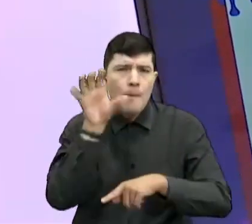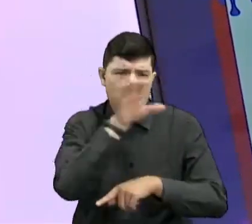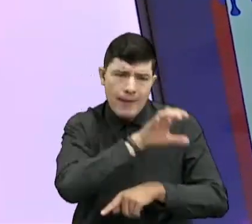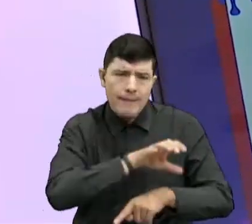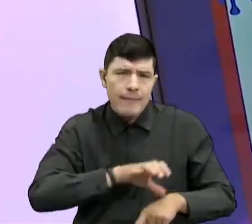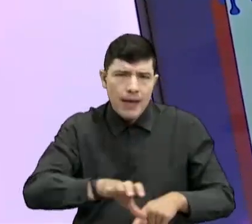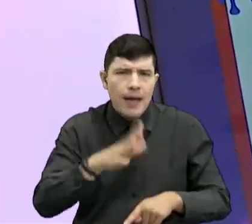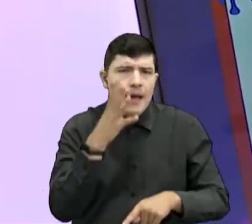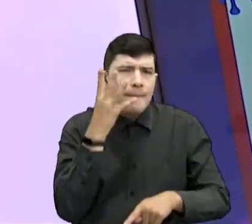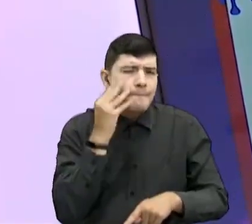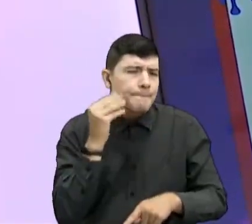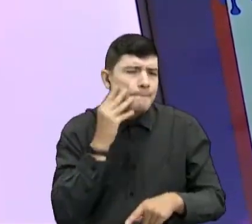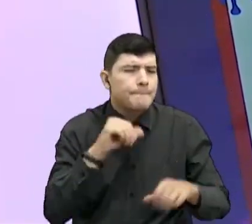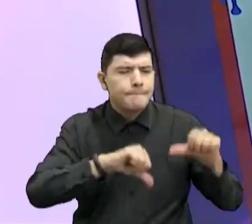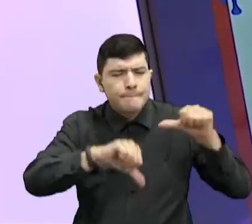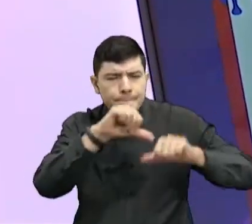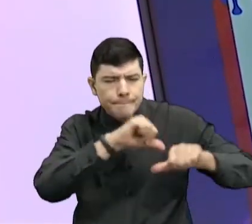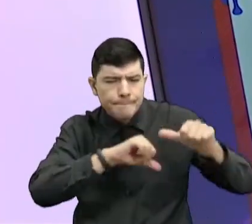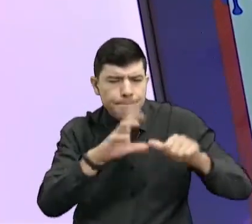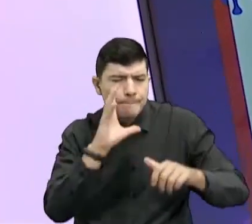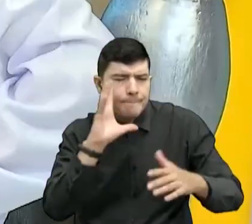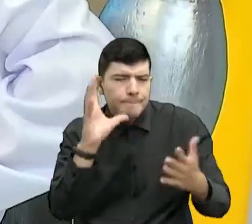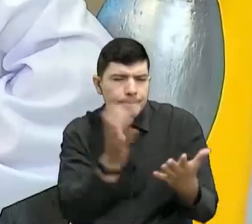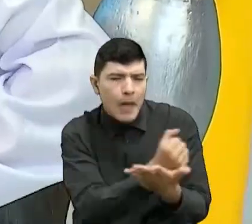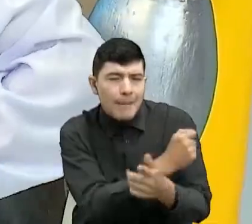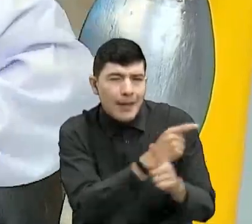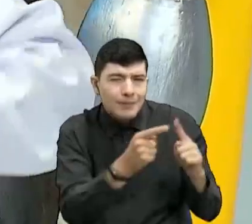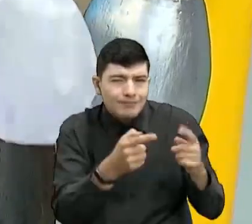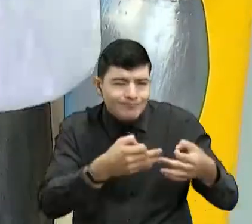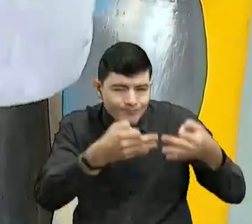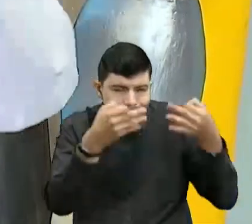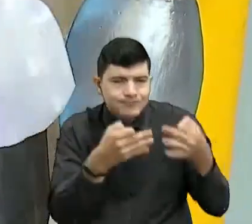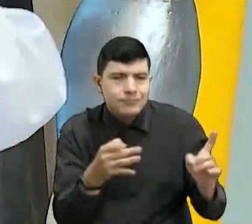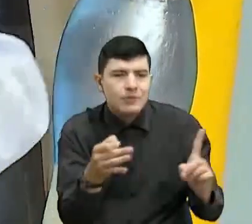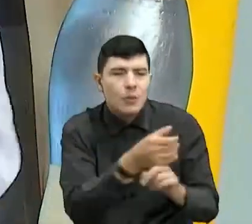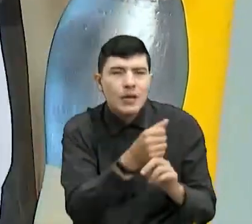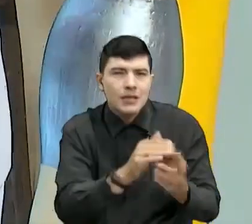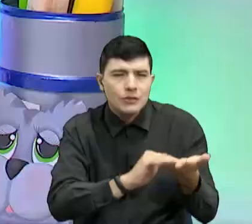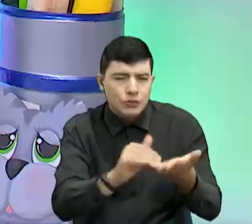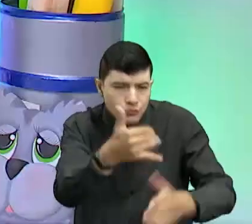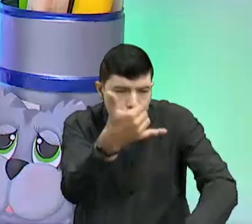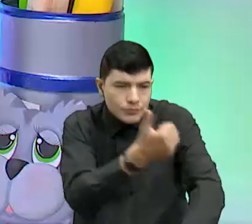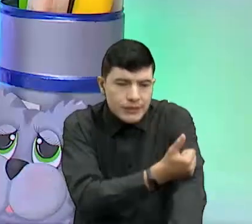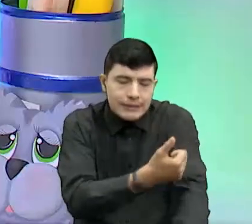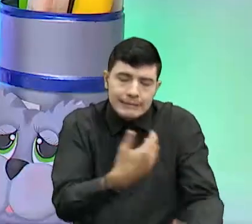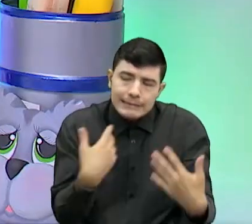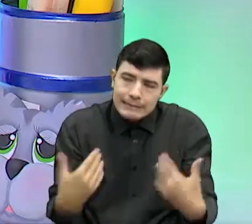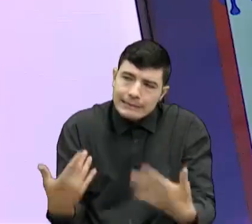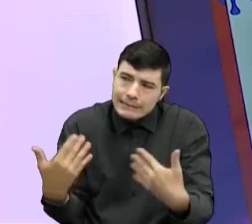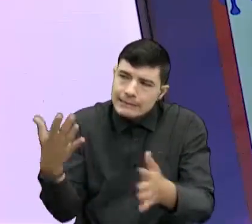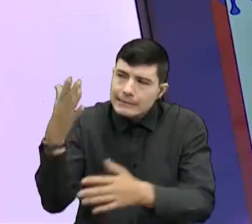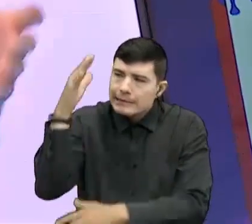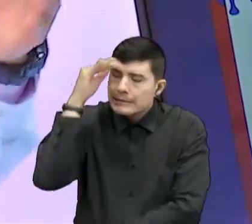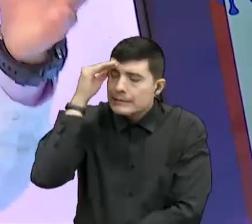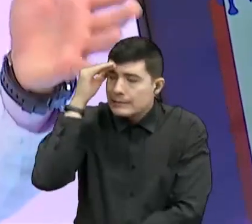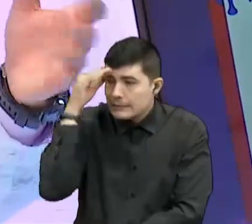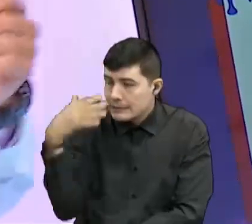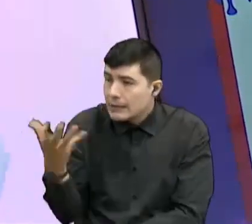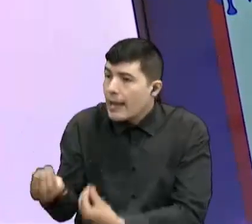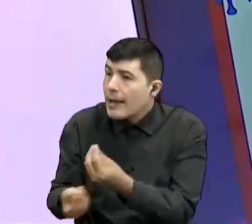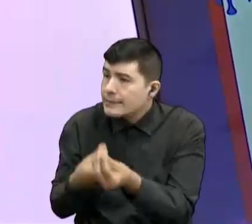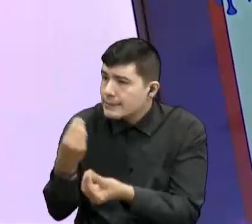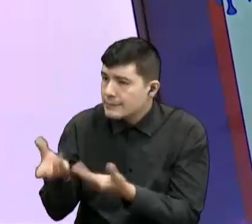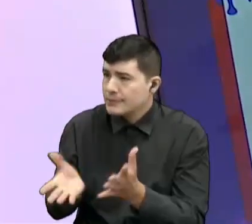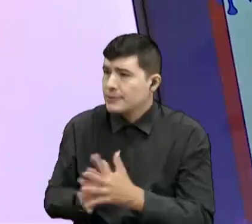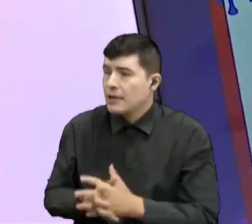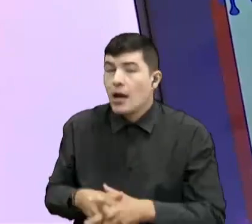Arianita, pero todavía no han dado con el chiste. Changos fritas. Y entonces, ¿qué hacemos, doctor? Cuidarnos. Mis queridos